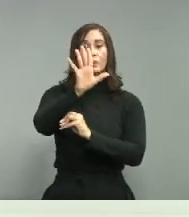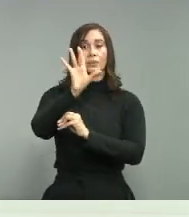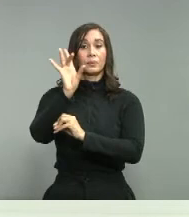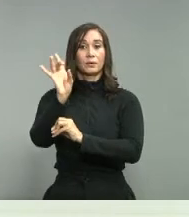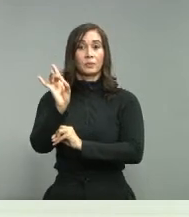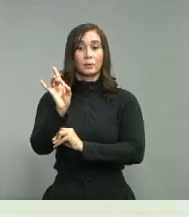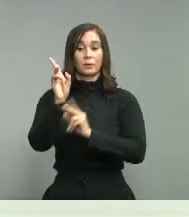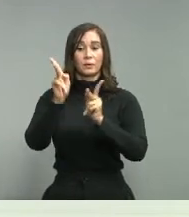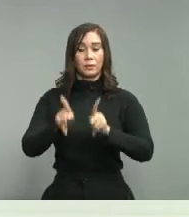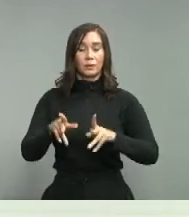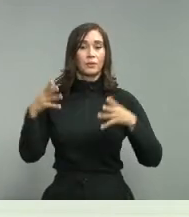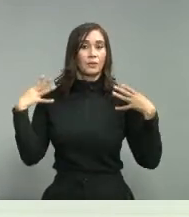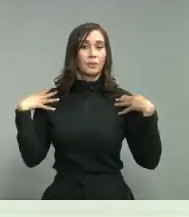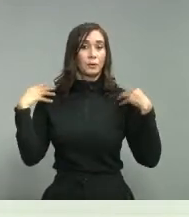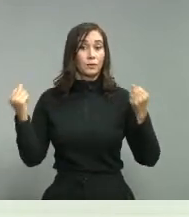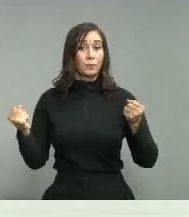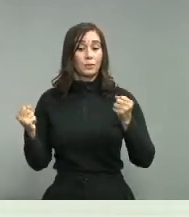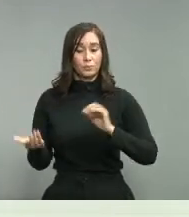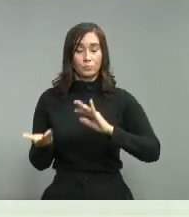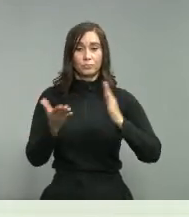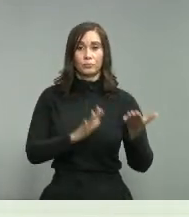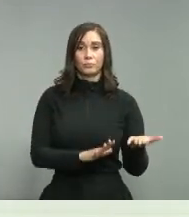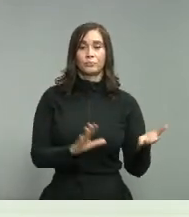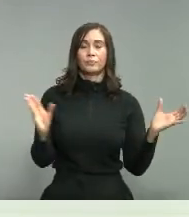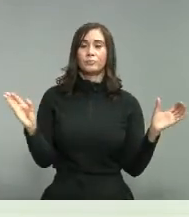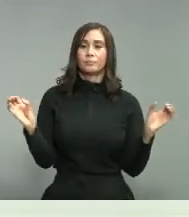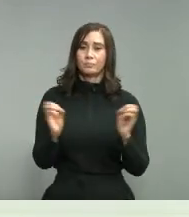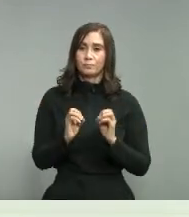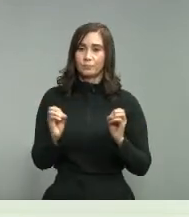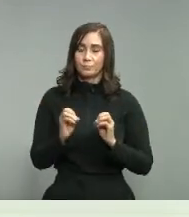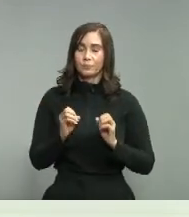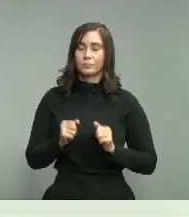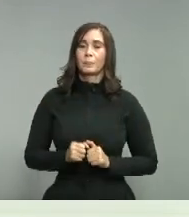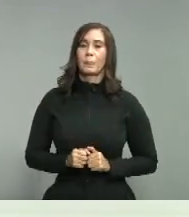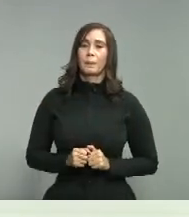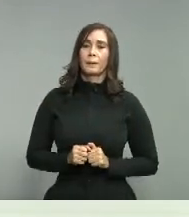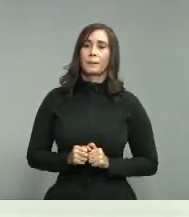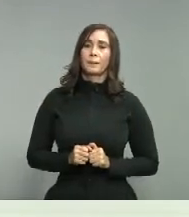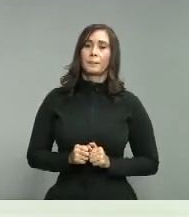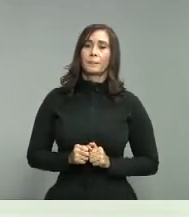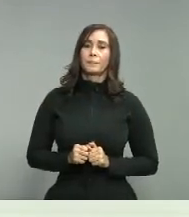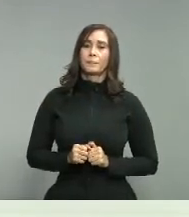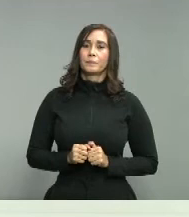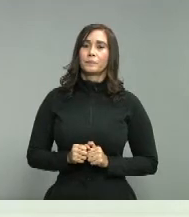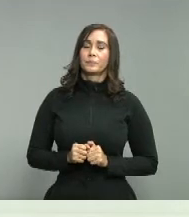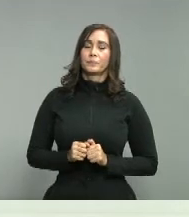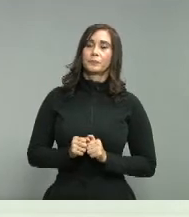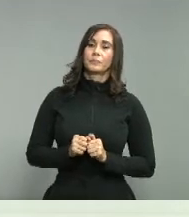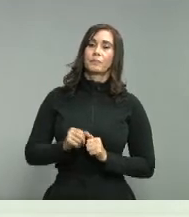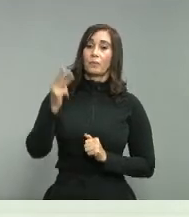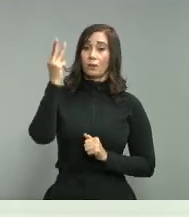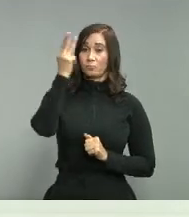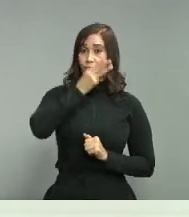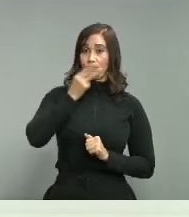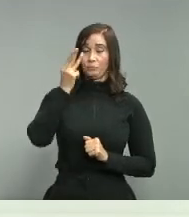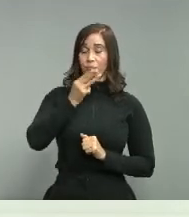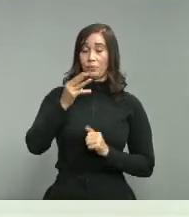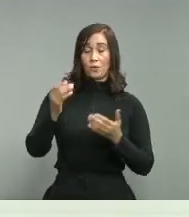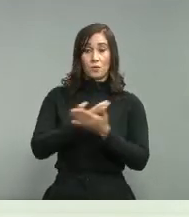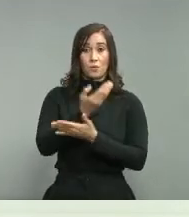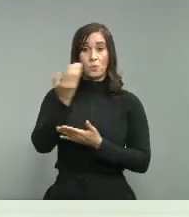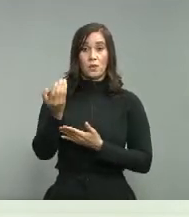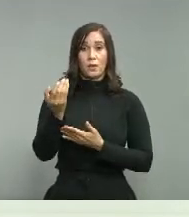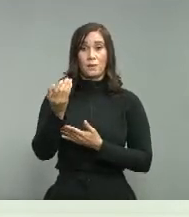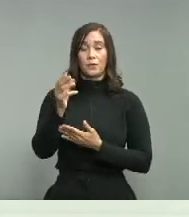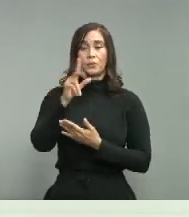recuperados 0 fallecimiento María Trinidad Sánchez 0 casos nuevos